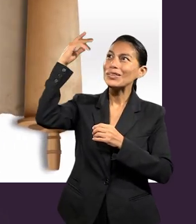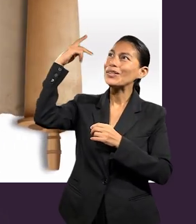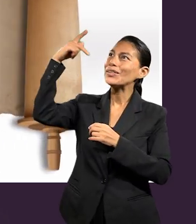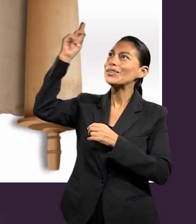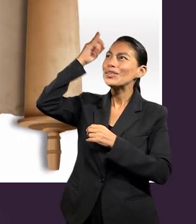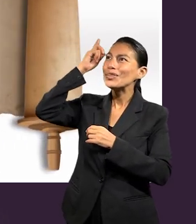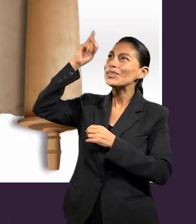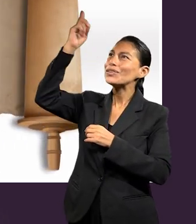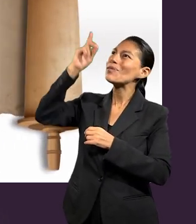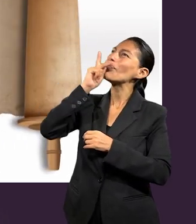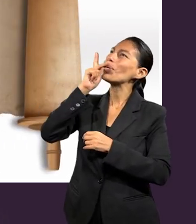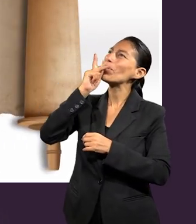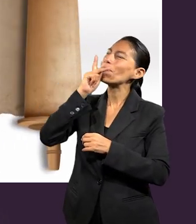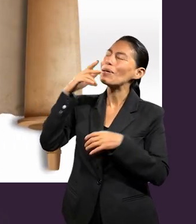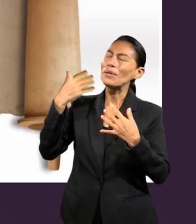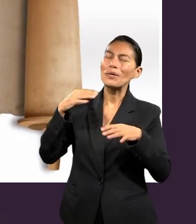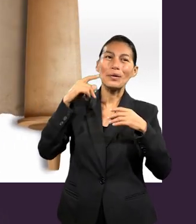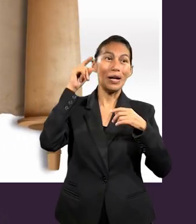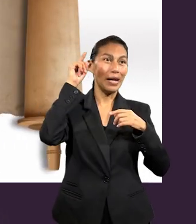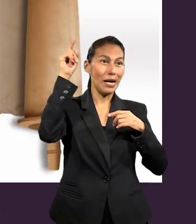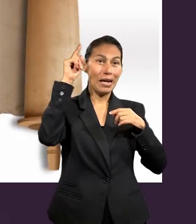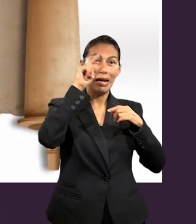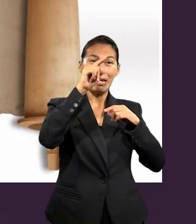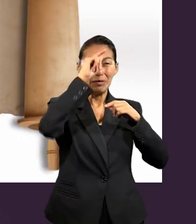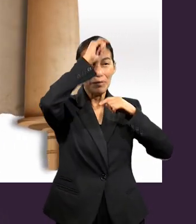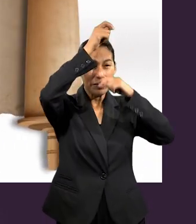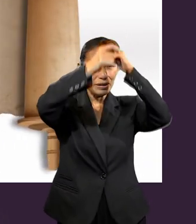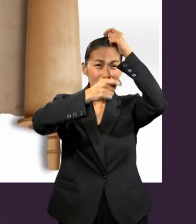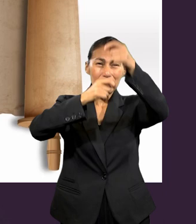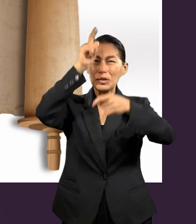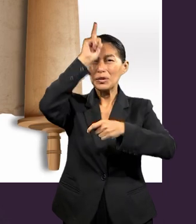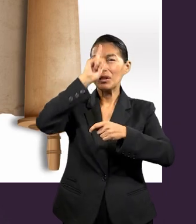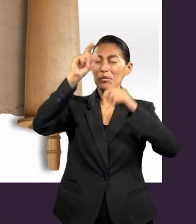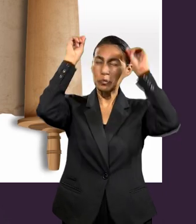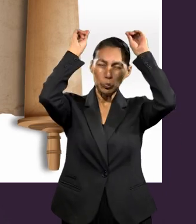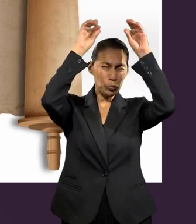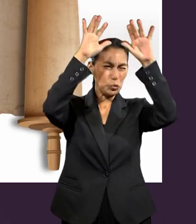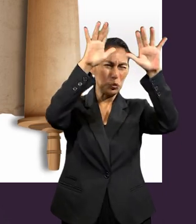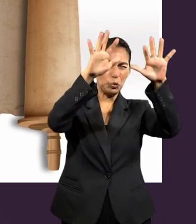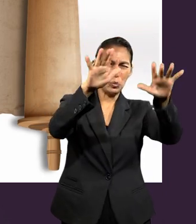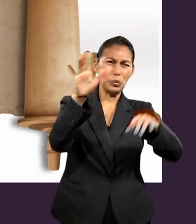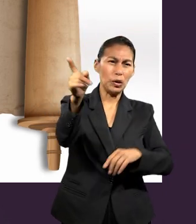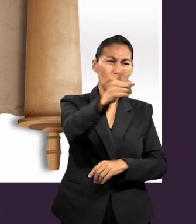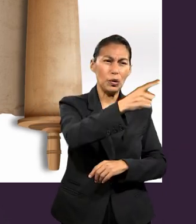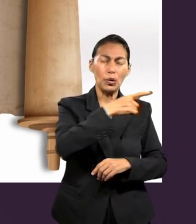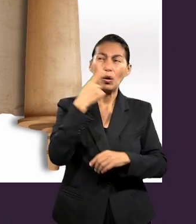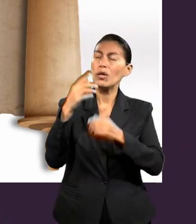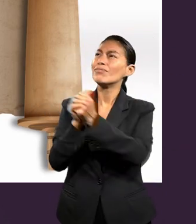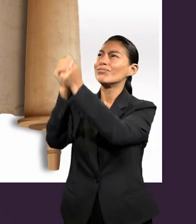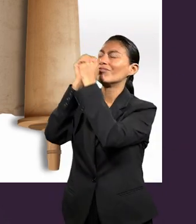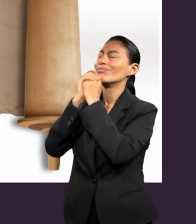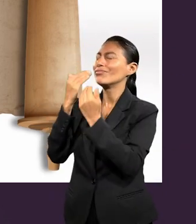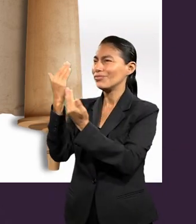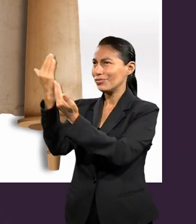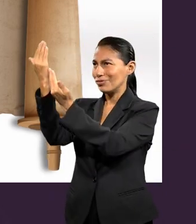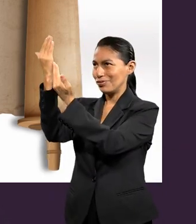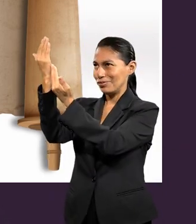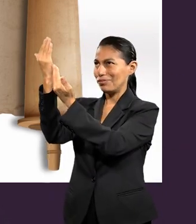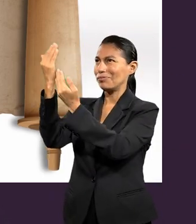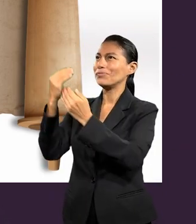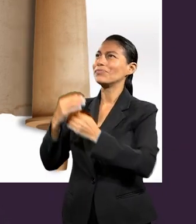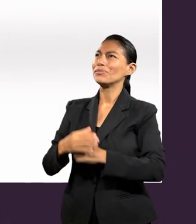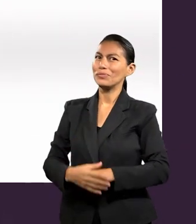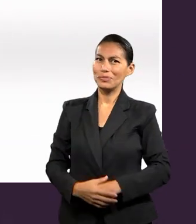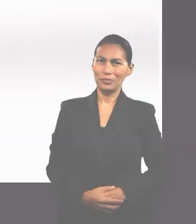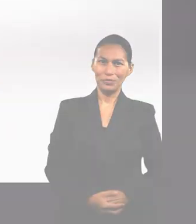Alabado sea el Dios y Padre de nuestro Señor Jesucristo, que en Cristo nos bendijo con toda bendición espiritual en los